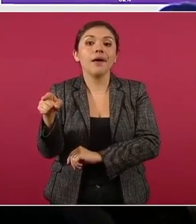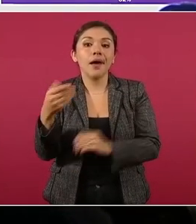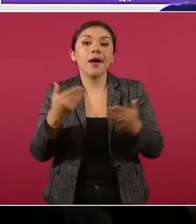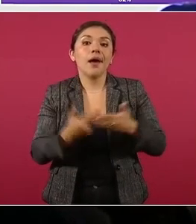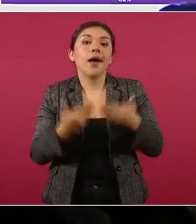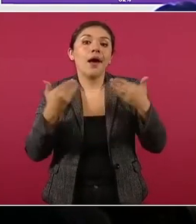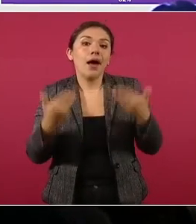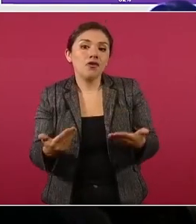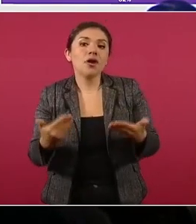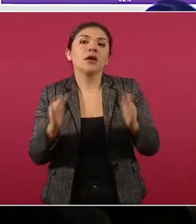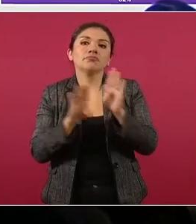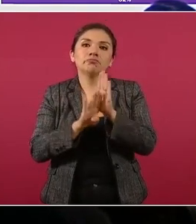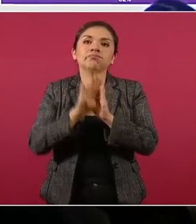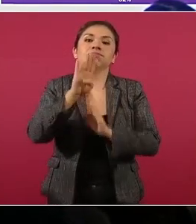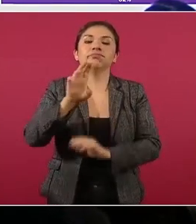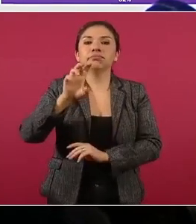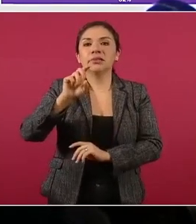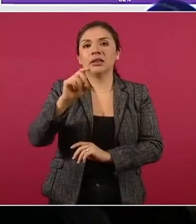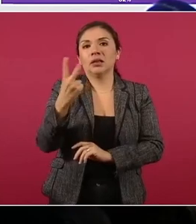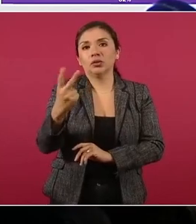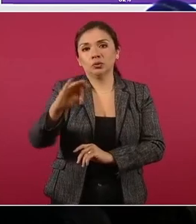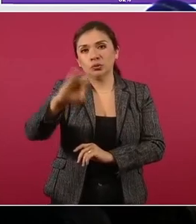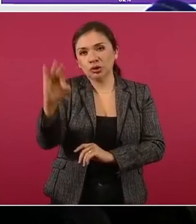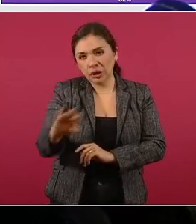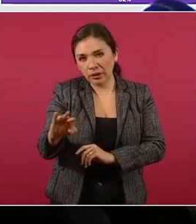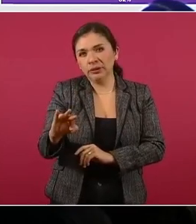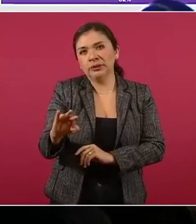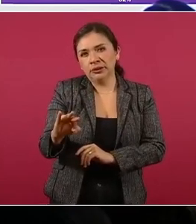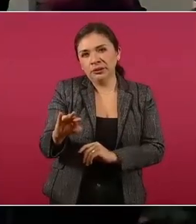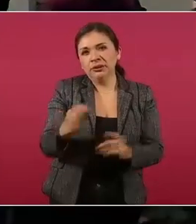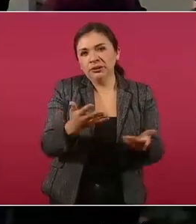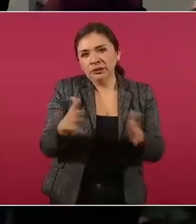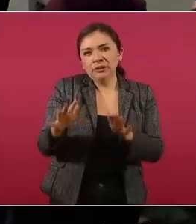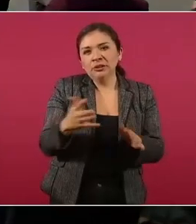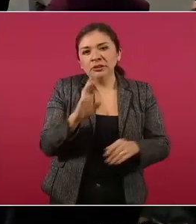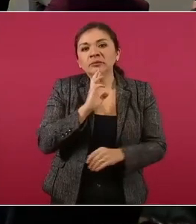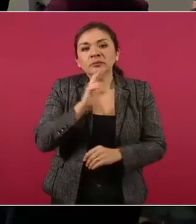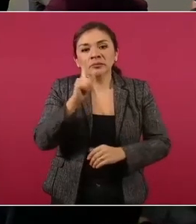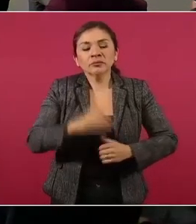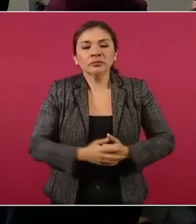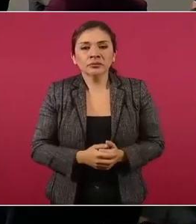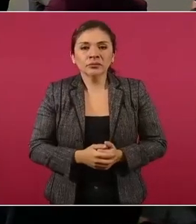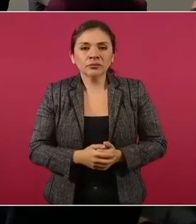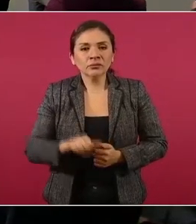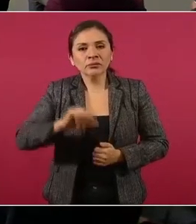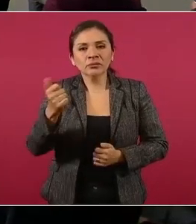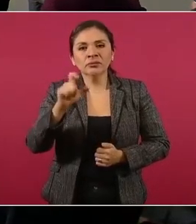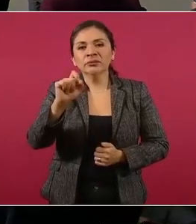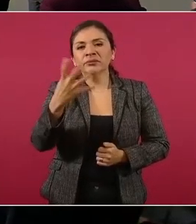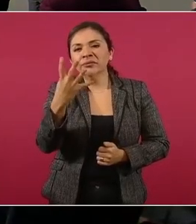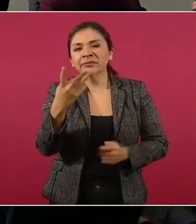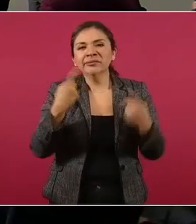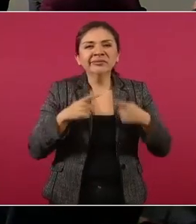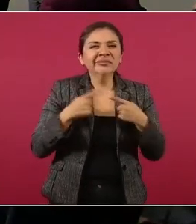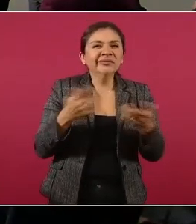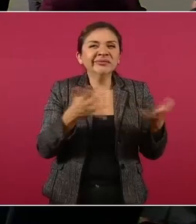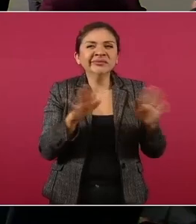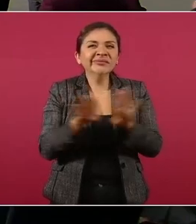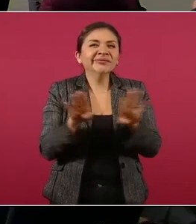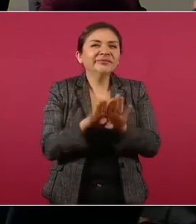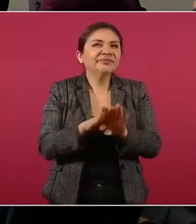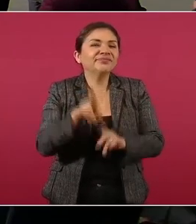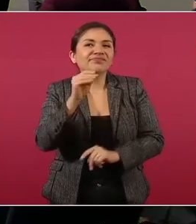está 32, 44 ya y 24 indecisos, esperando.